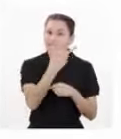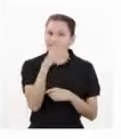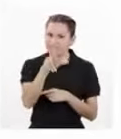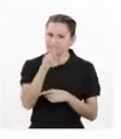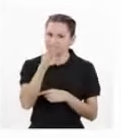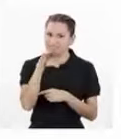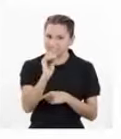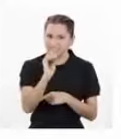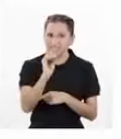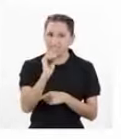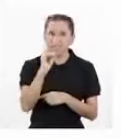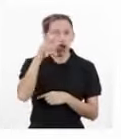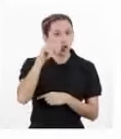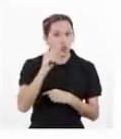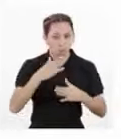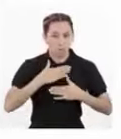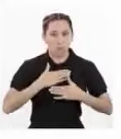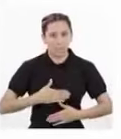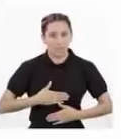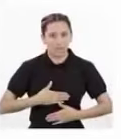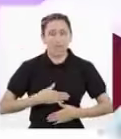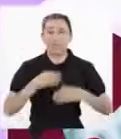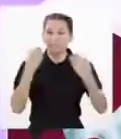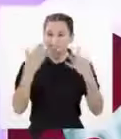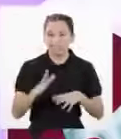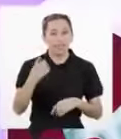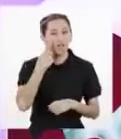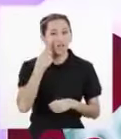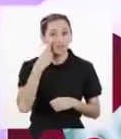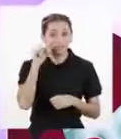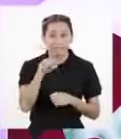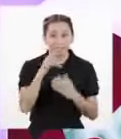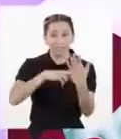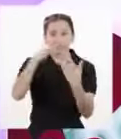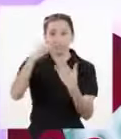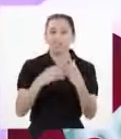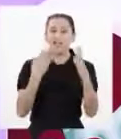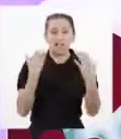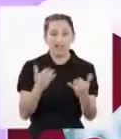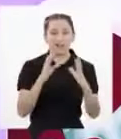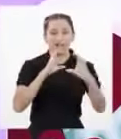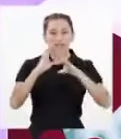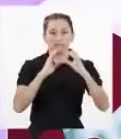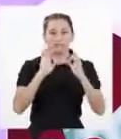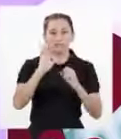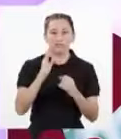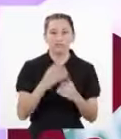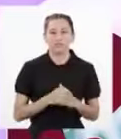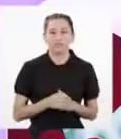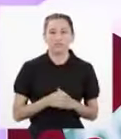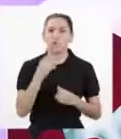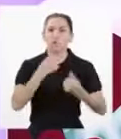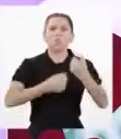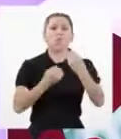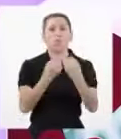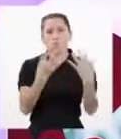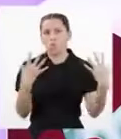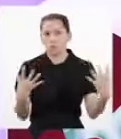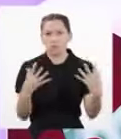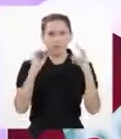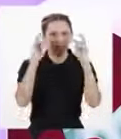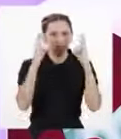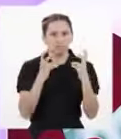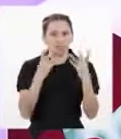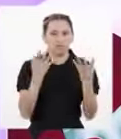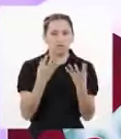genomas no humanos Ahora que ya conocemos la historia del proyecto, hablemos de sus resultados ¿Cuáles son los resultados o hallazgos